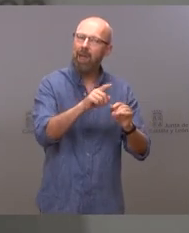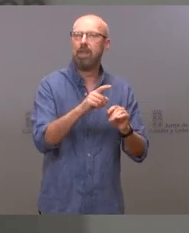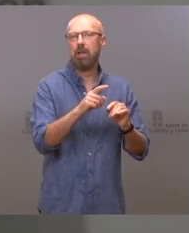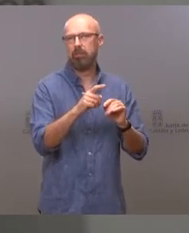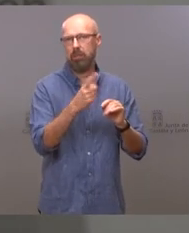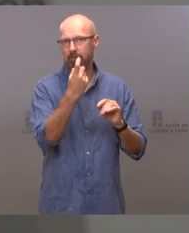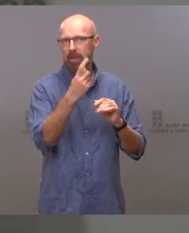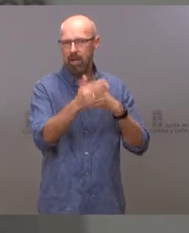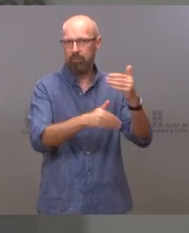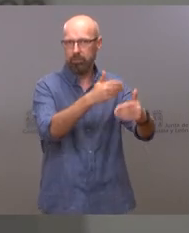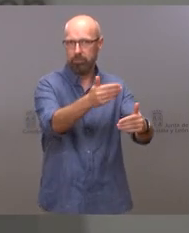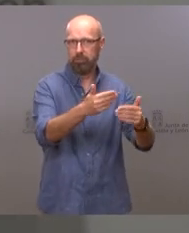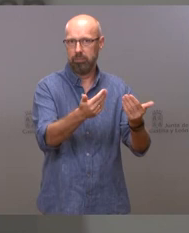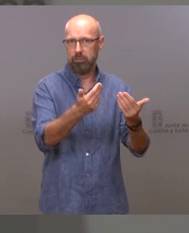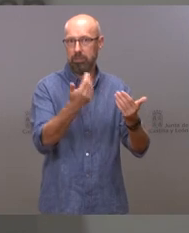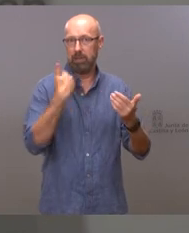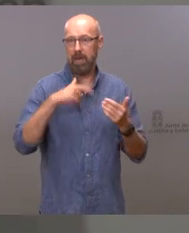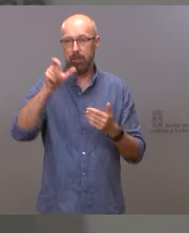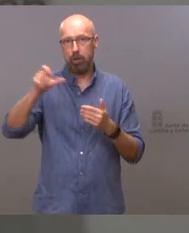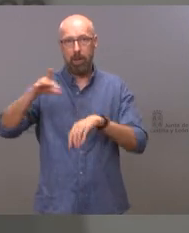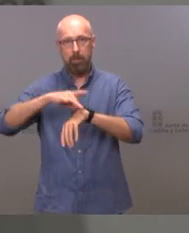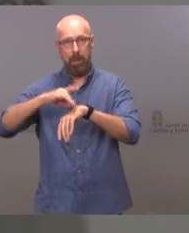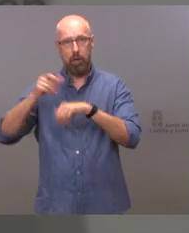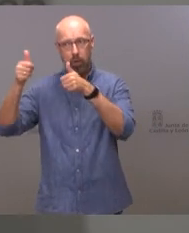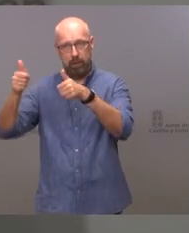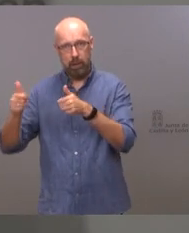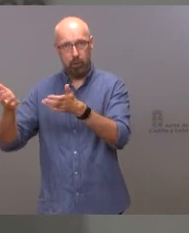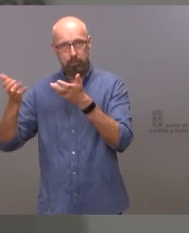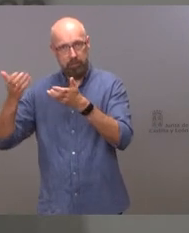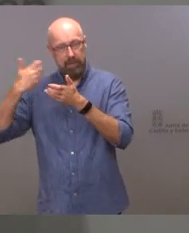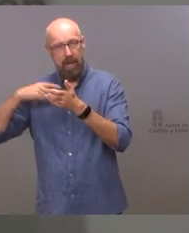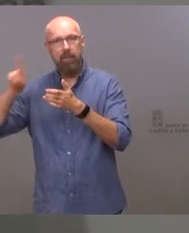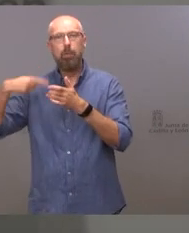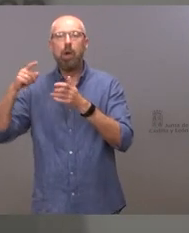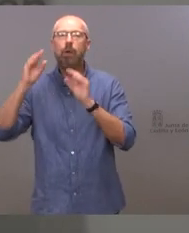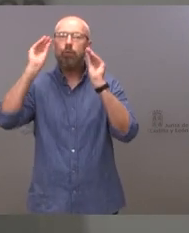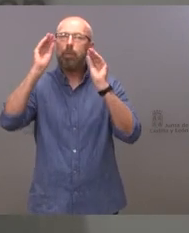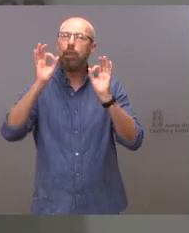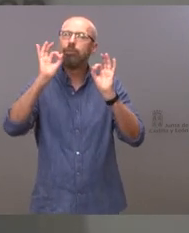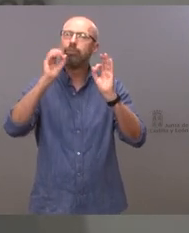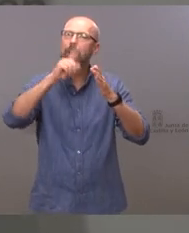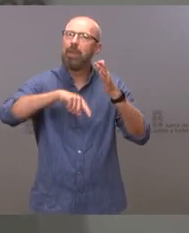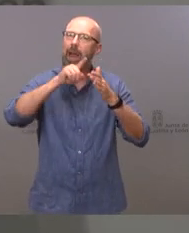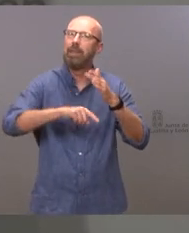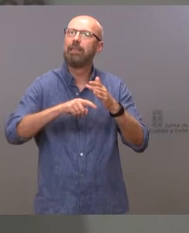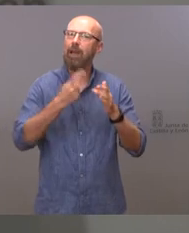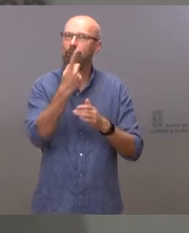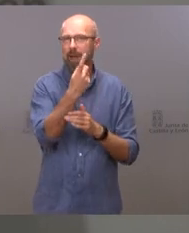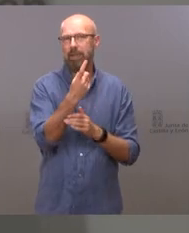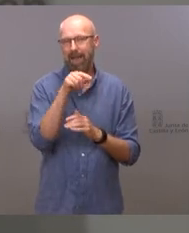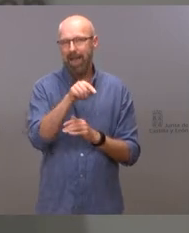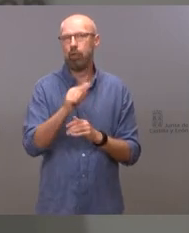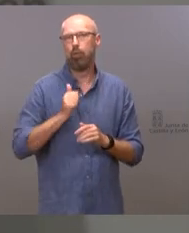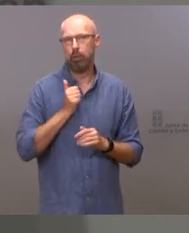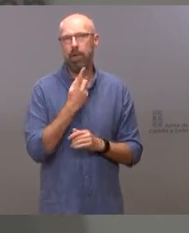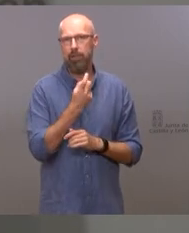especialistas que todos nuestros licenciados en medicina tienen la capacidad de formarse como médicos especialistas porque